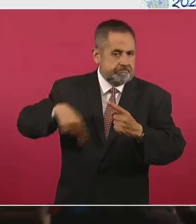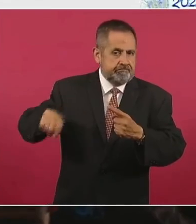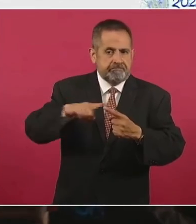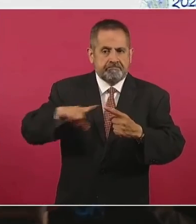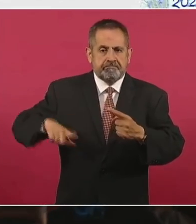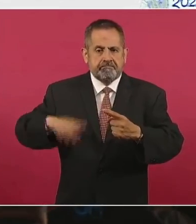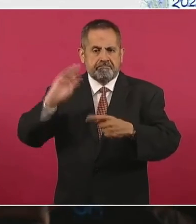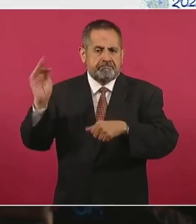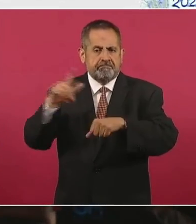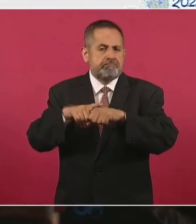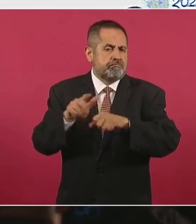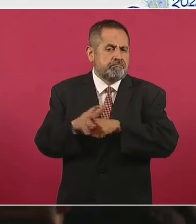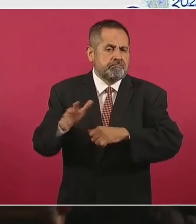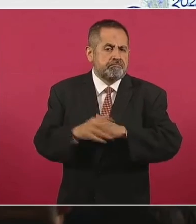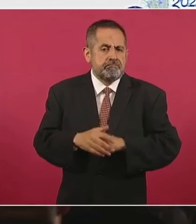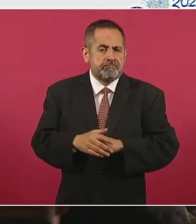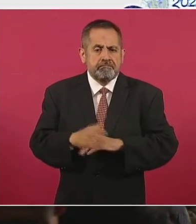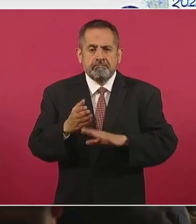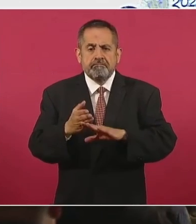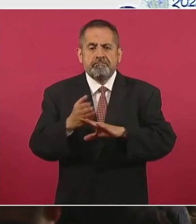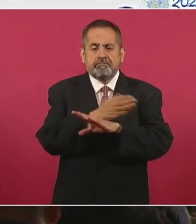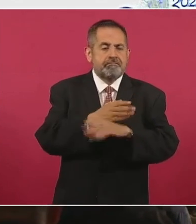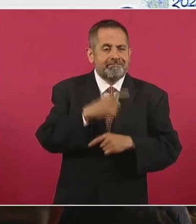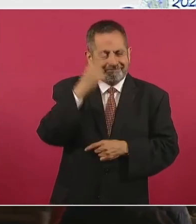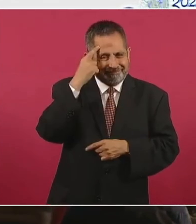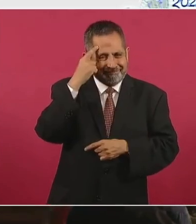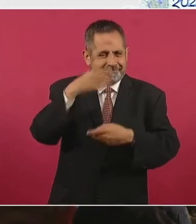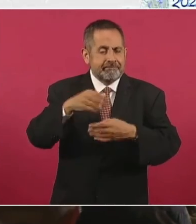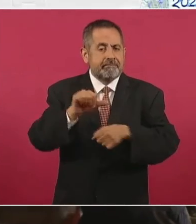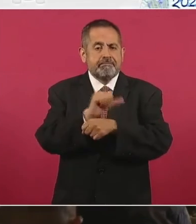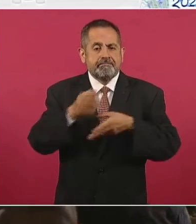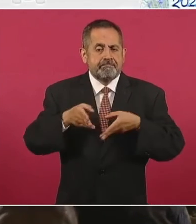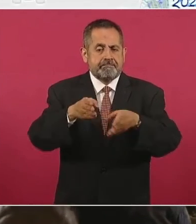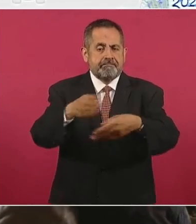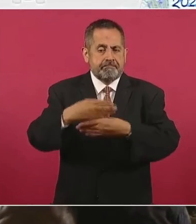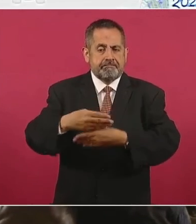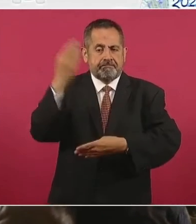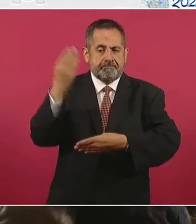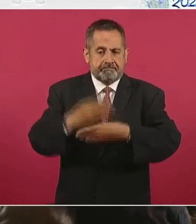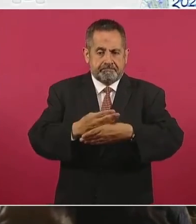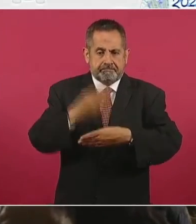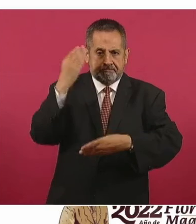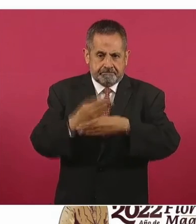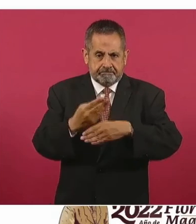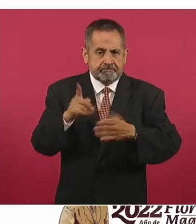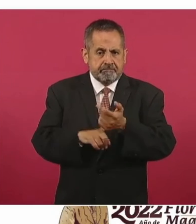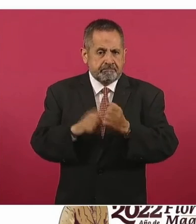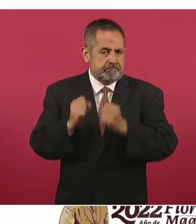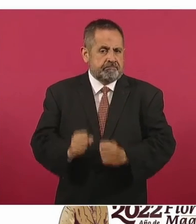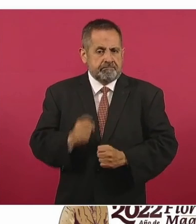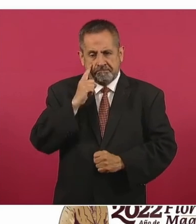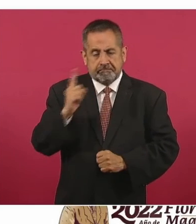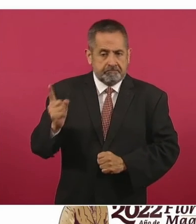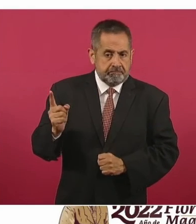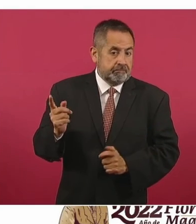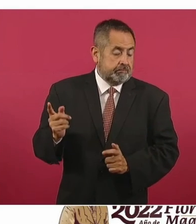federal, la prevención de la toma de casetas con el plan Caseta Segura, y